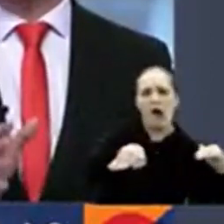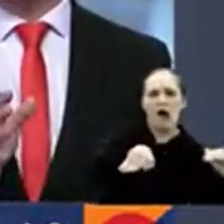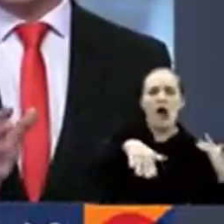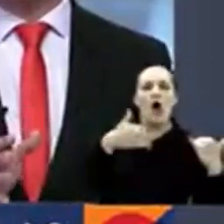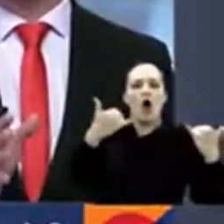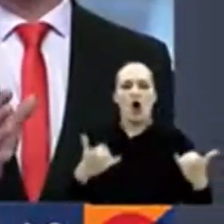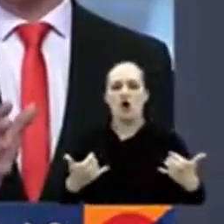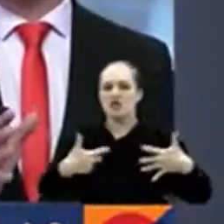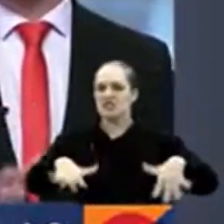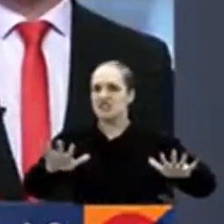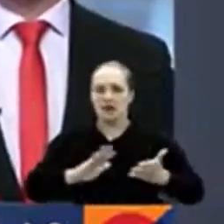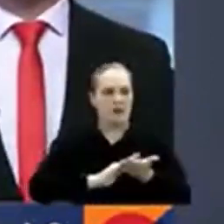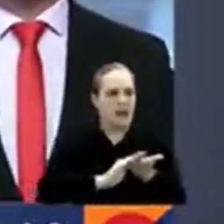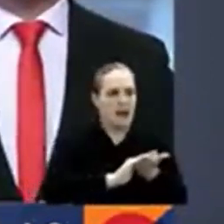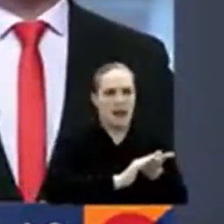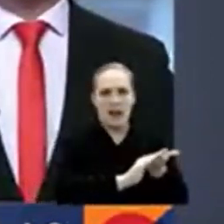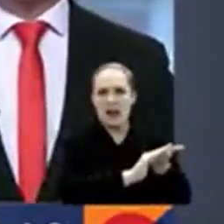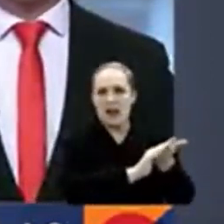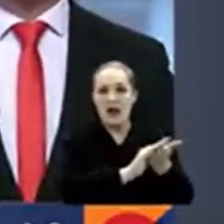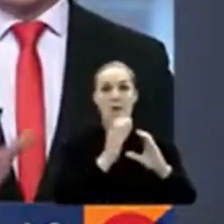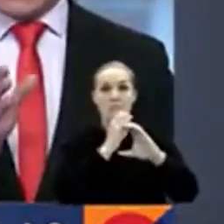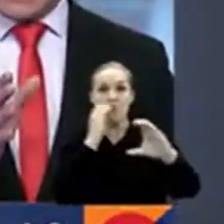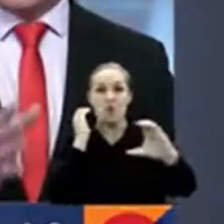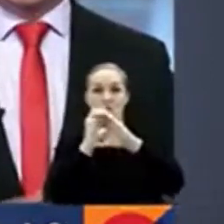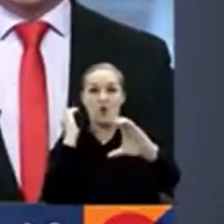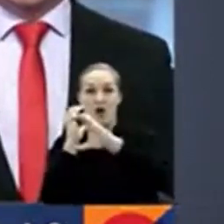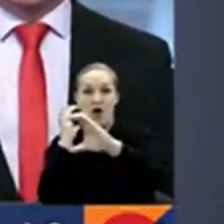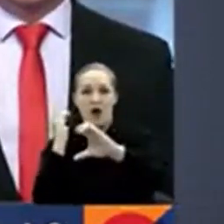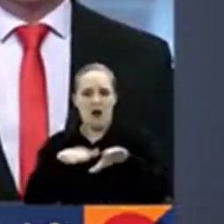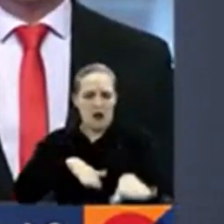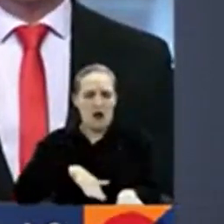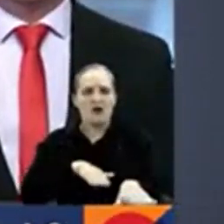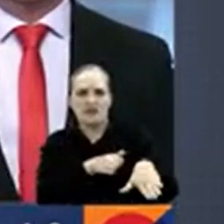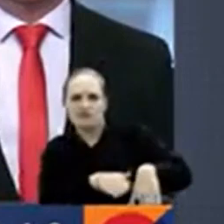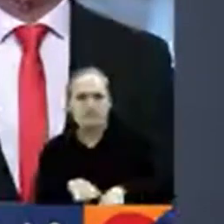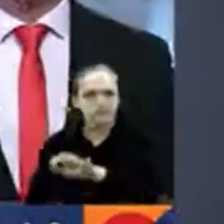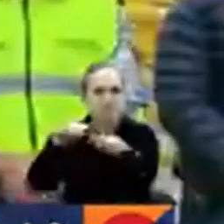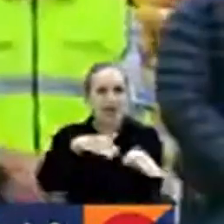el retiro de más de 800 tractómulas que estaban represadas allí en Nariño.